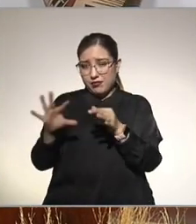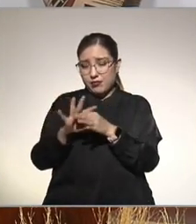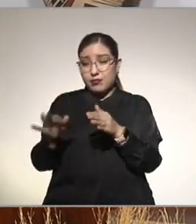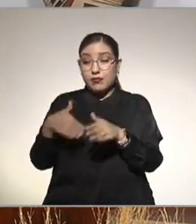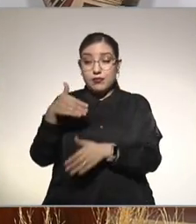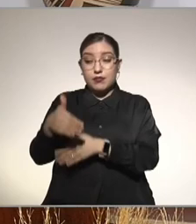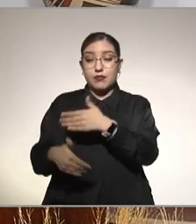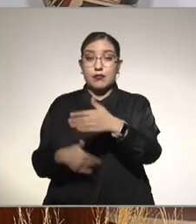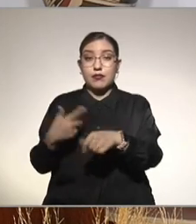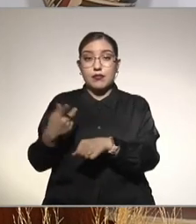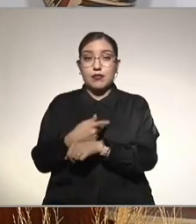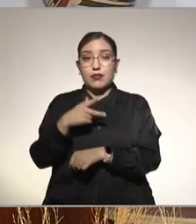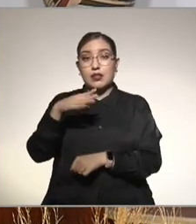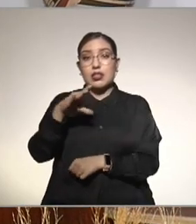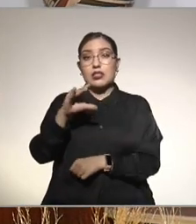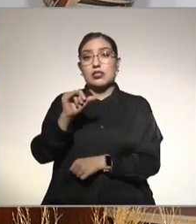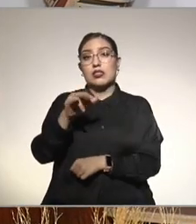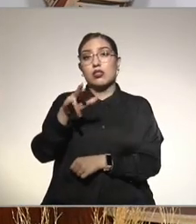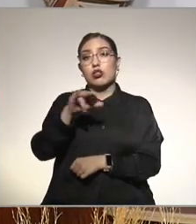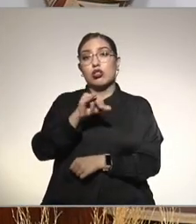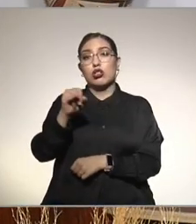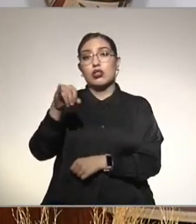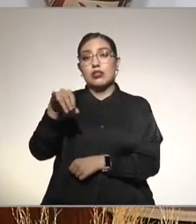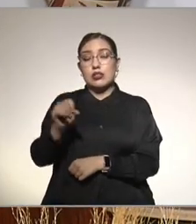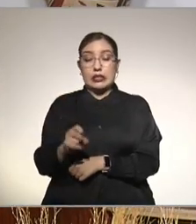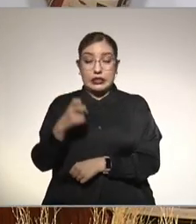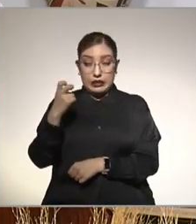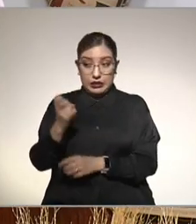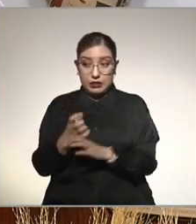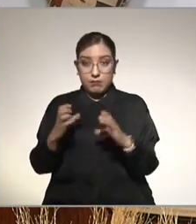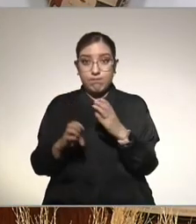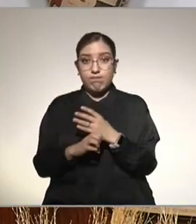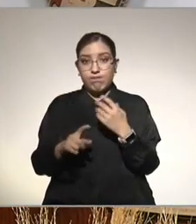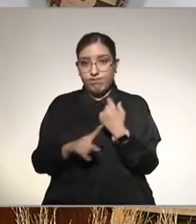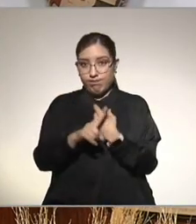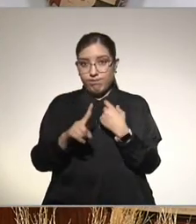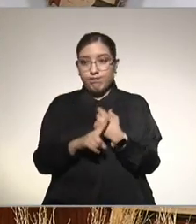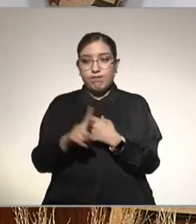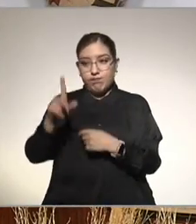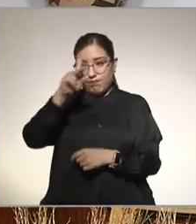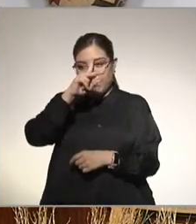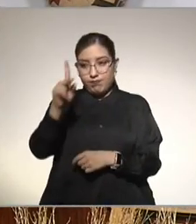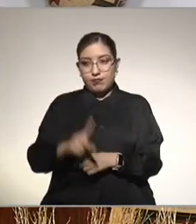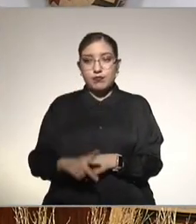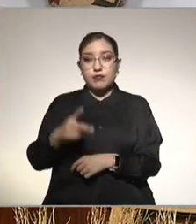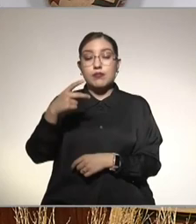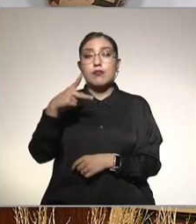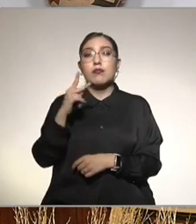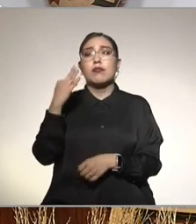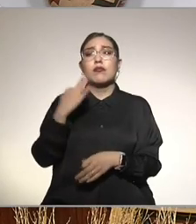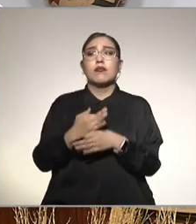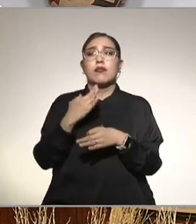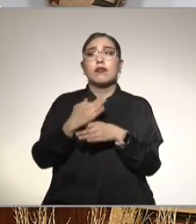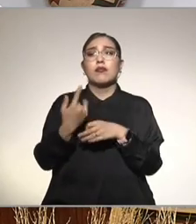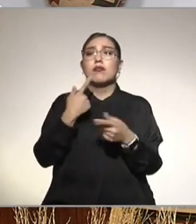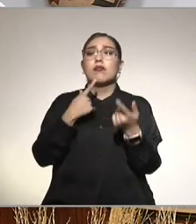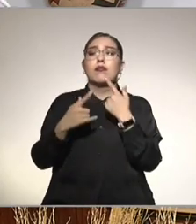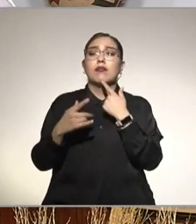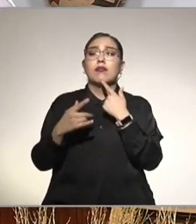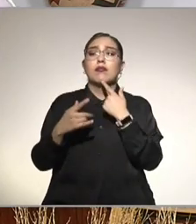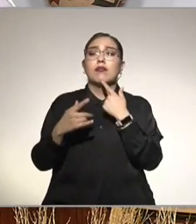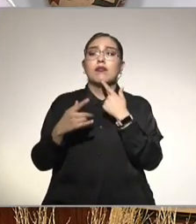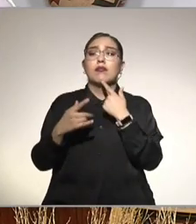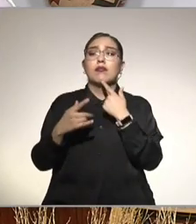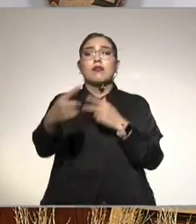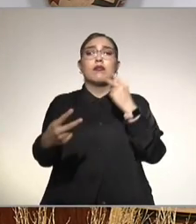complicaciones de la cirrosis son complicaciones serias pero lo que queremos el día de hoy en diálogos en confianza es que tú en casa veas este programa